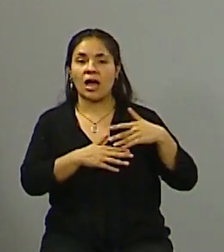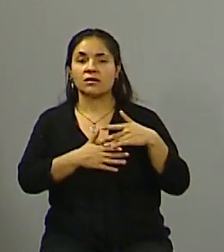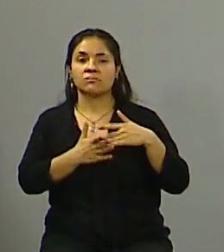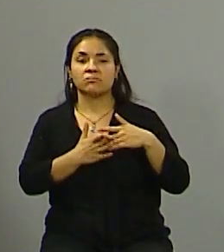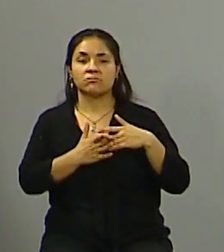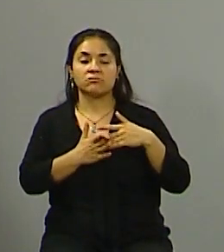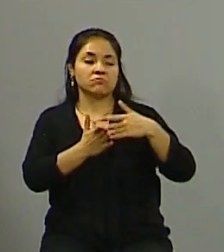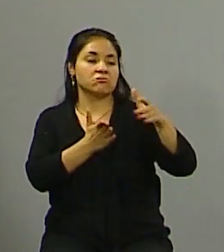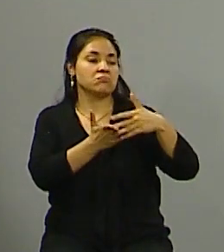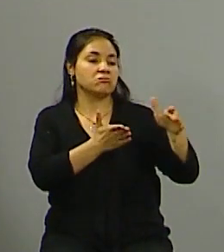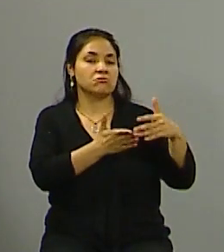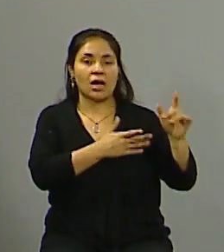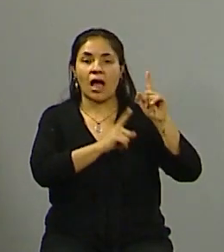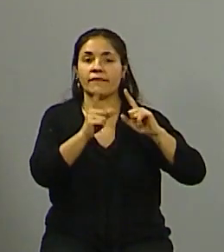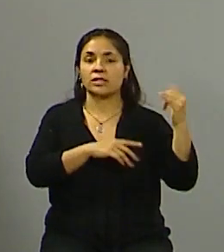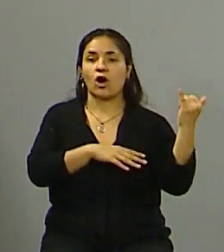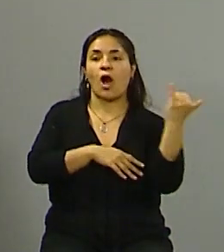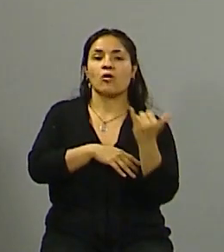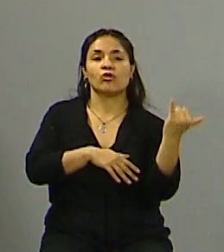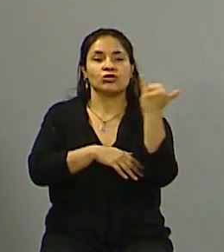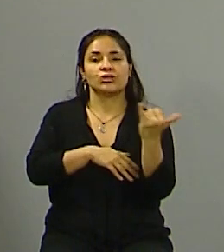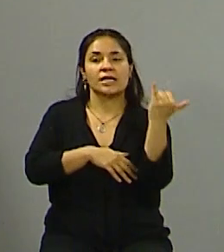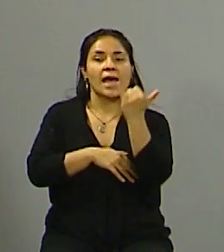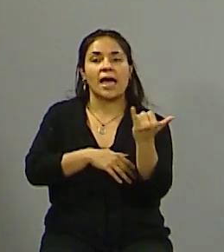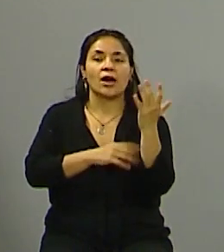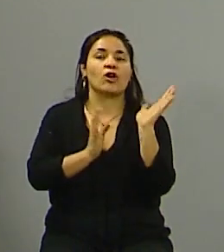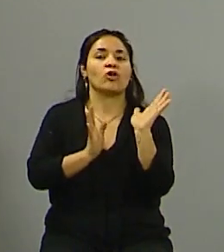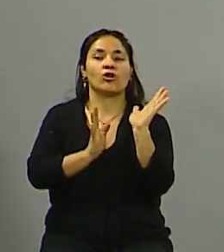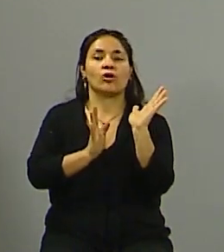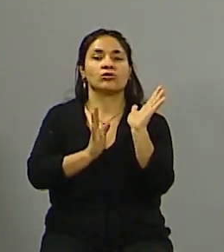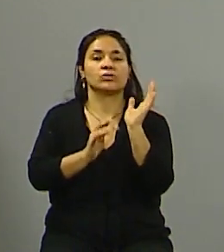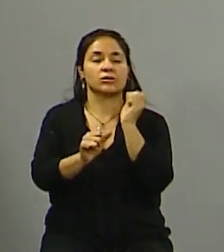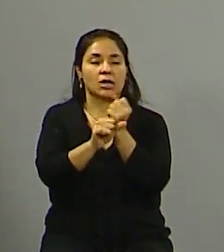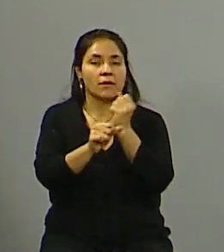por ahí aconsejábamos o brindábamos una función